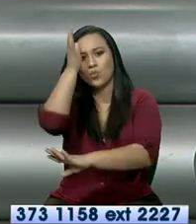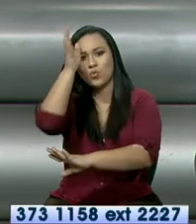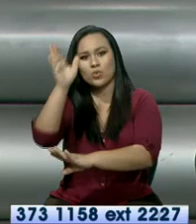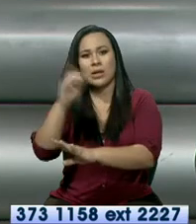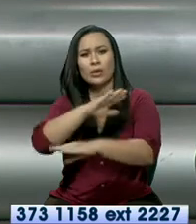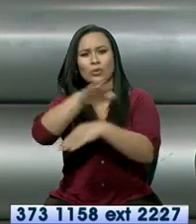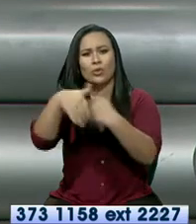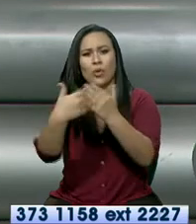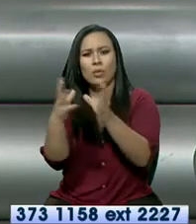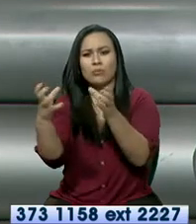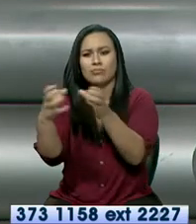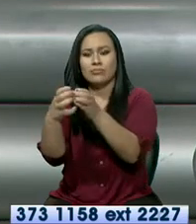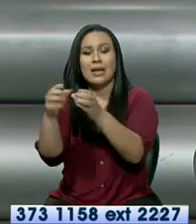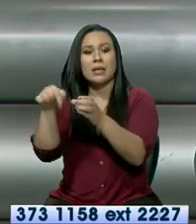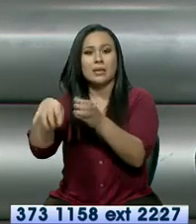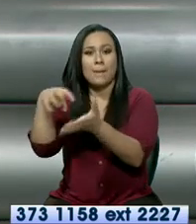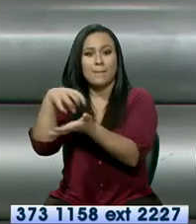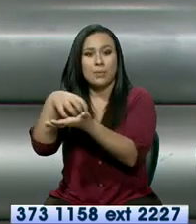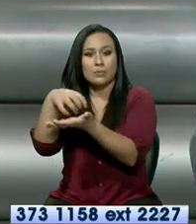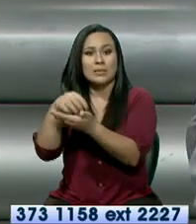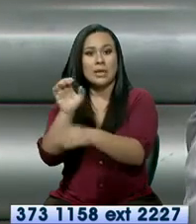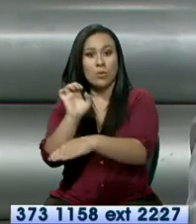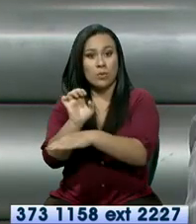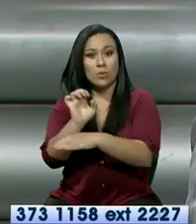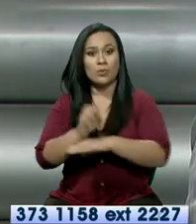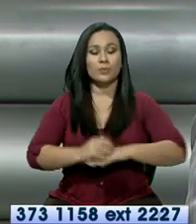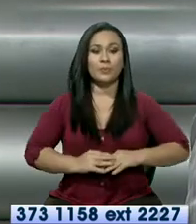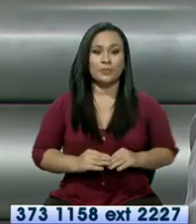de las nacionalidades de esa provincia del Ecuador.